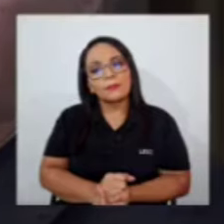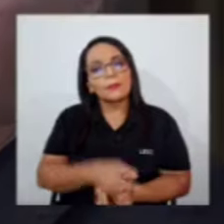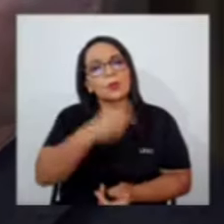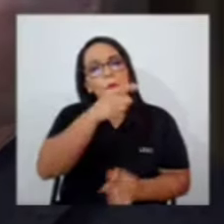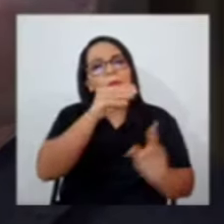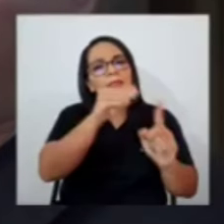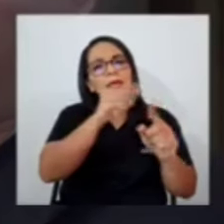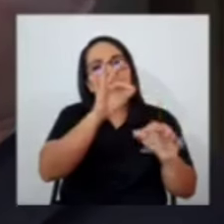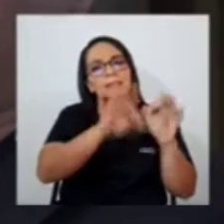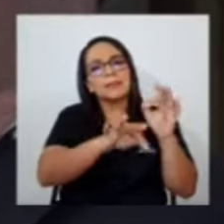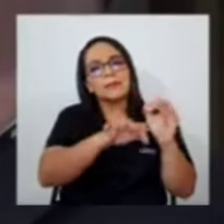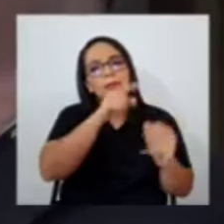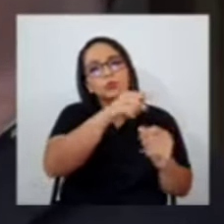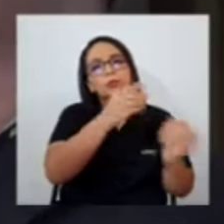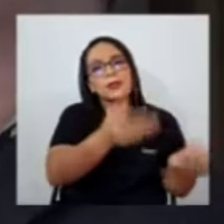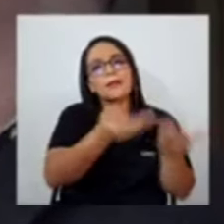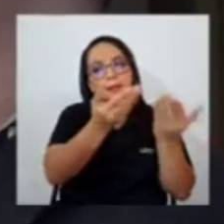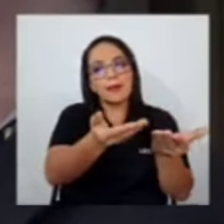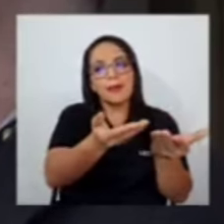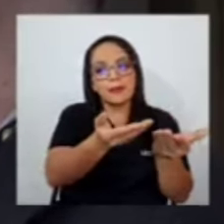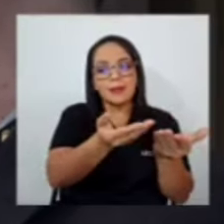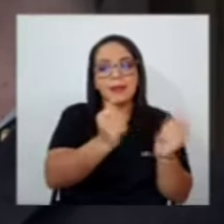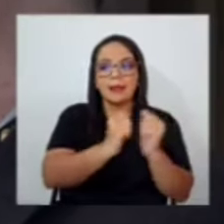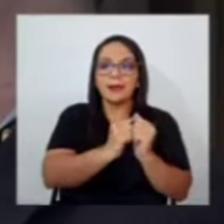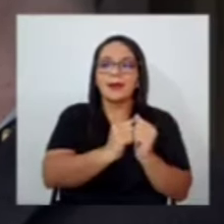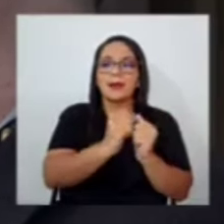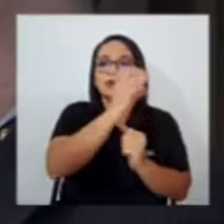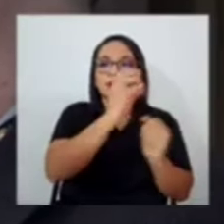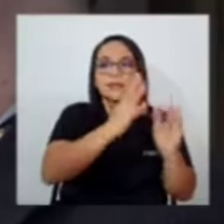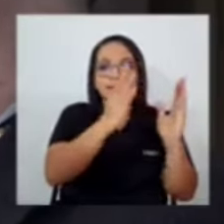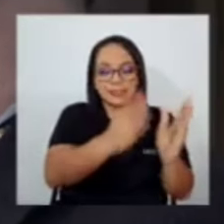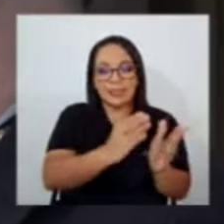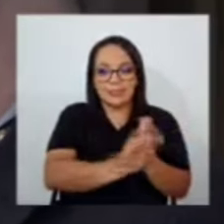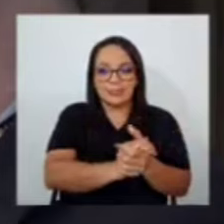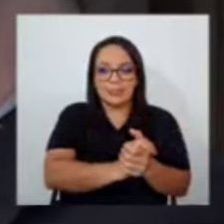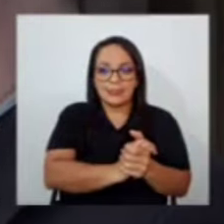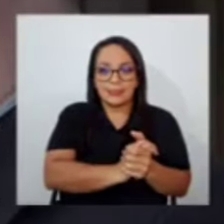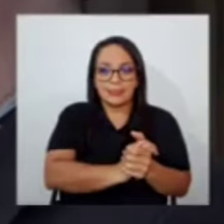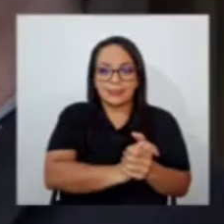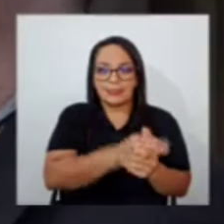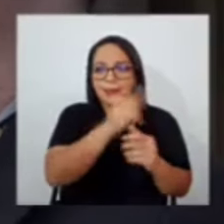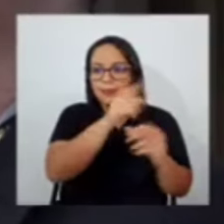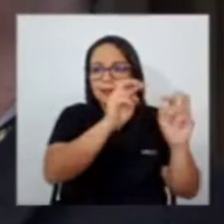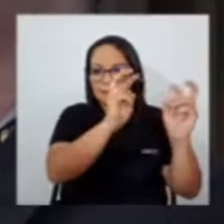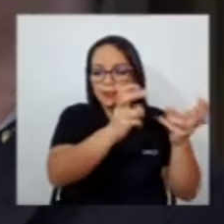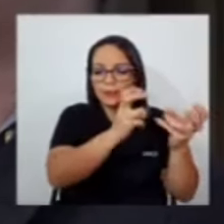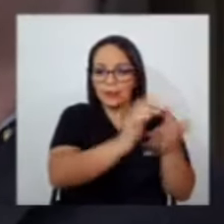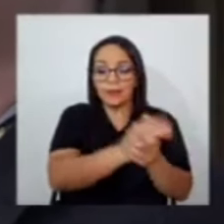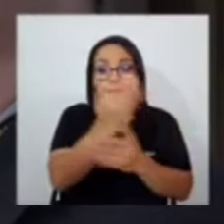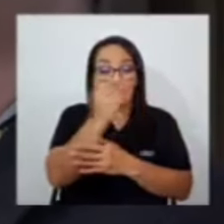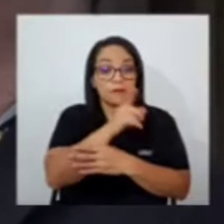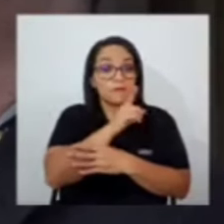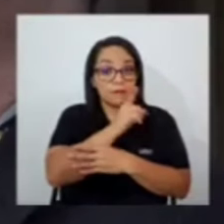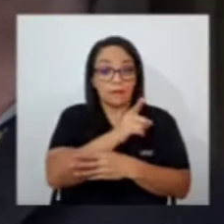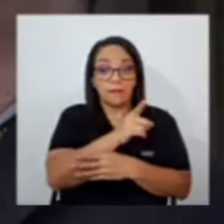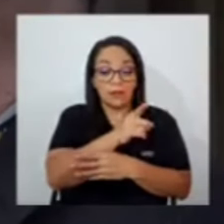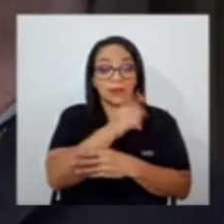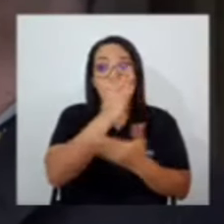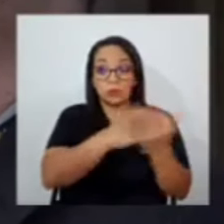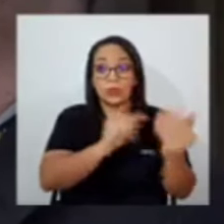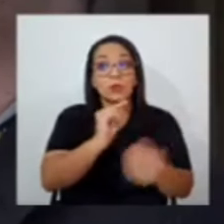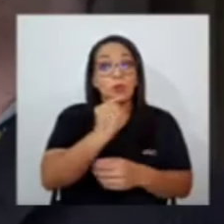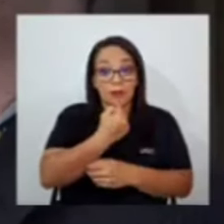usted le daría a los costarricenses para este tema porque realmente es algo grave no